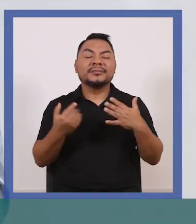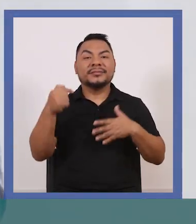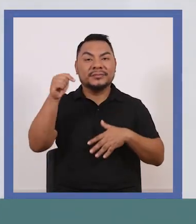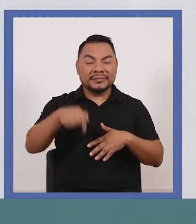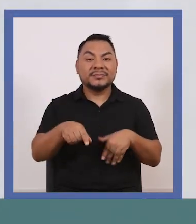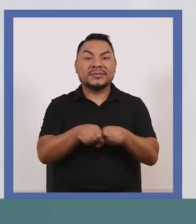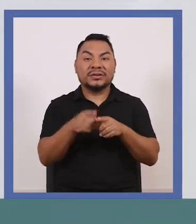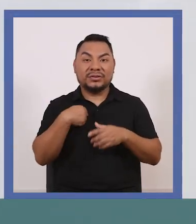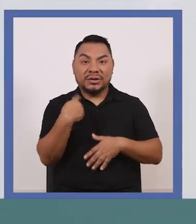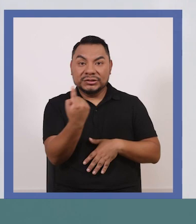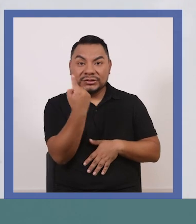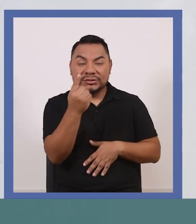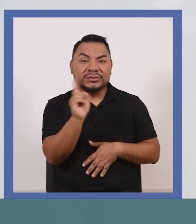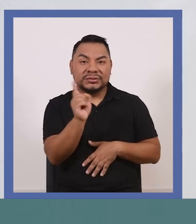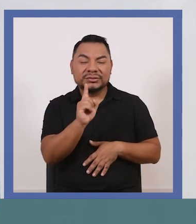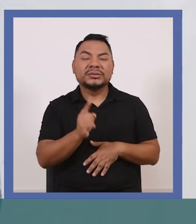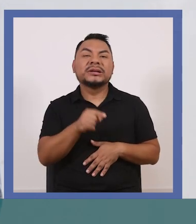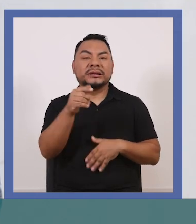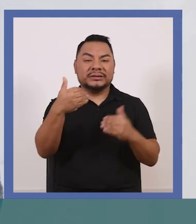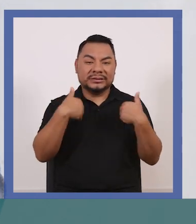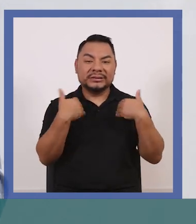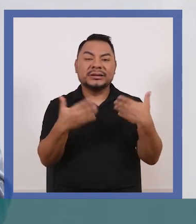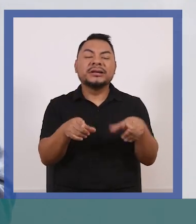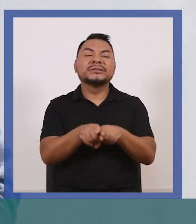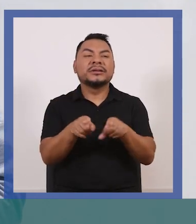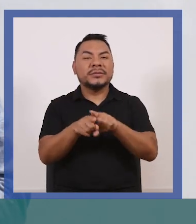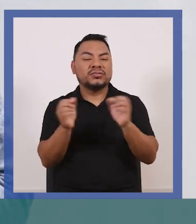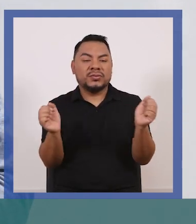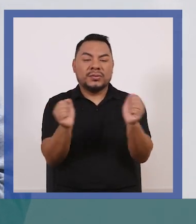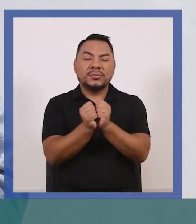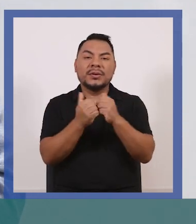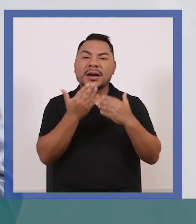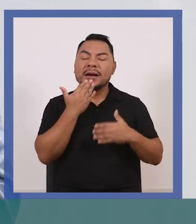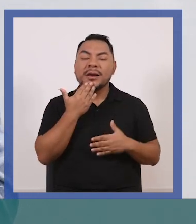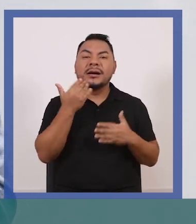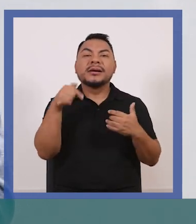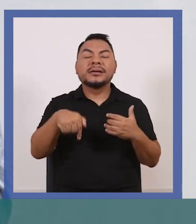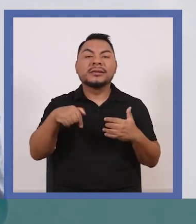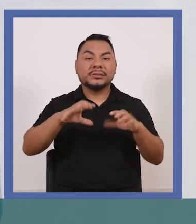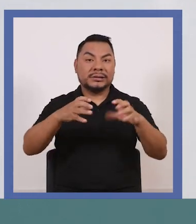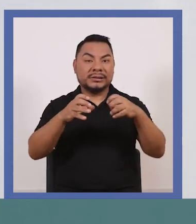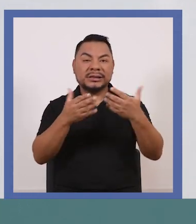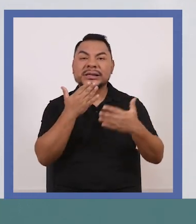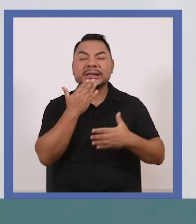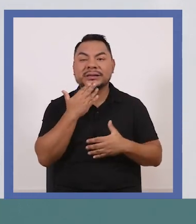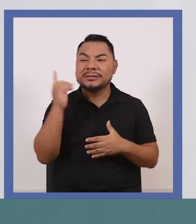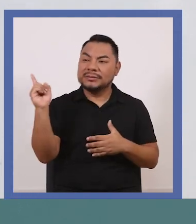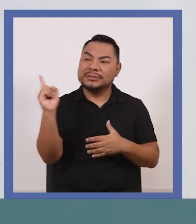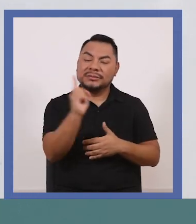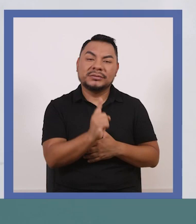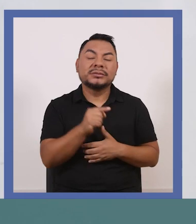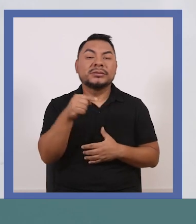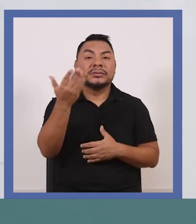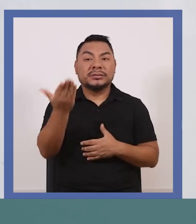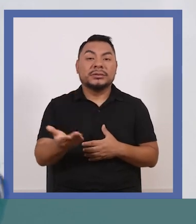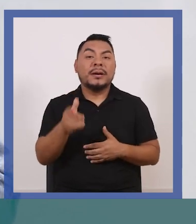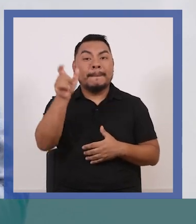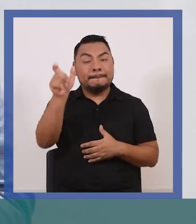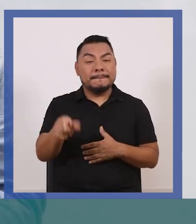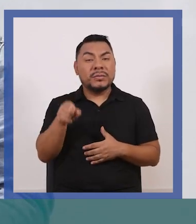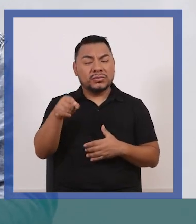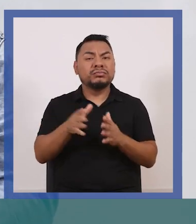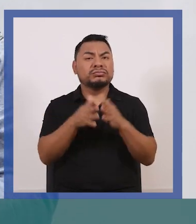Pero en esta ocasión no voy a estar solo. Ha tenido también a bien acompañarme en esta sesión de clase un